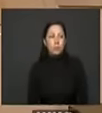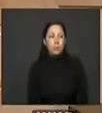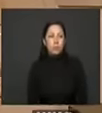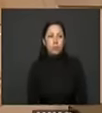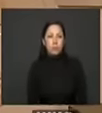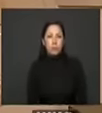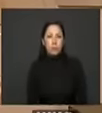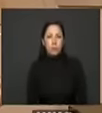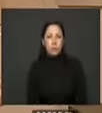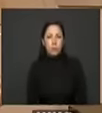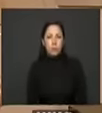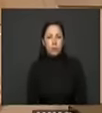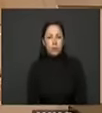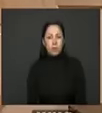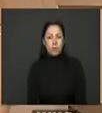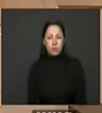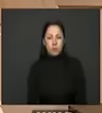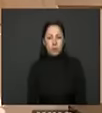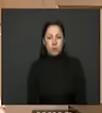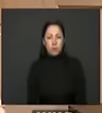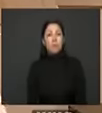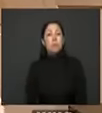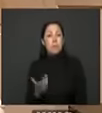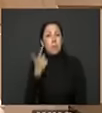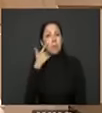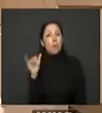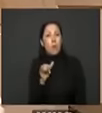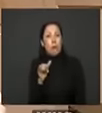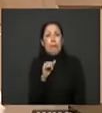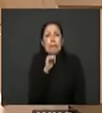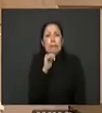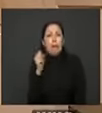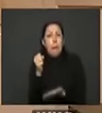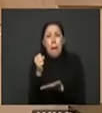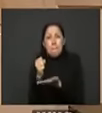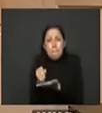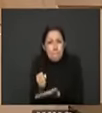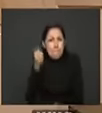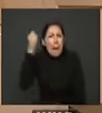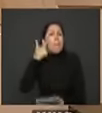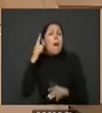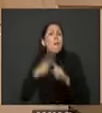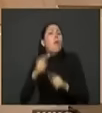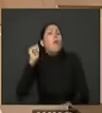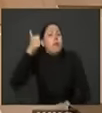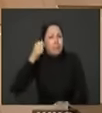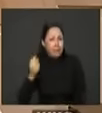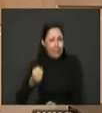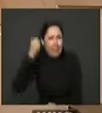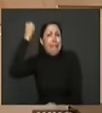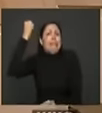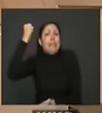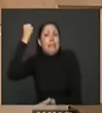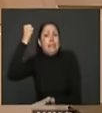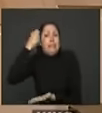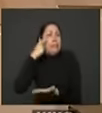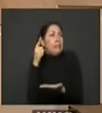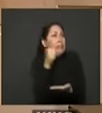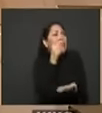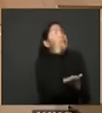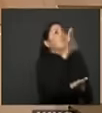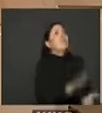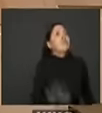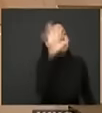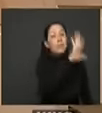como por diez veces su presupuesto actual y dedicárselo todo a estos 368 municipios